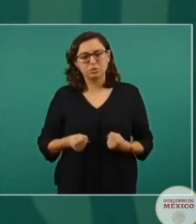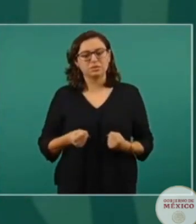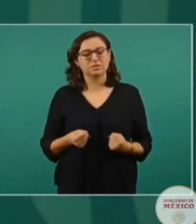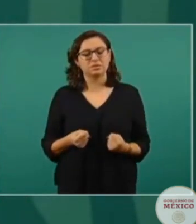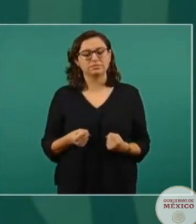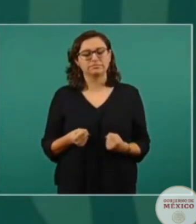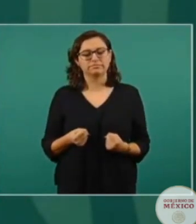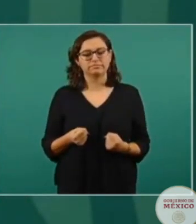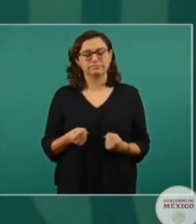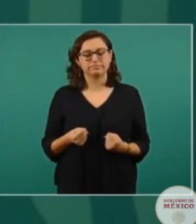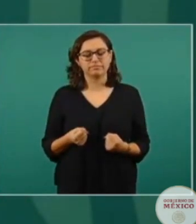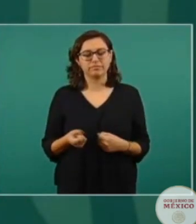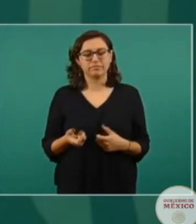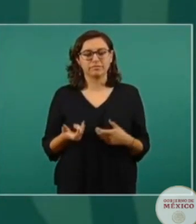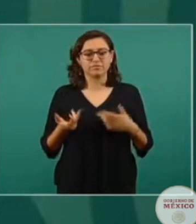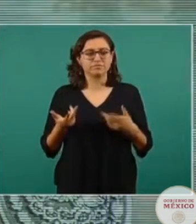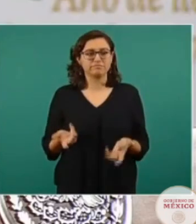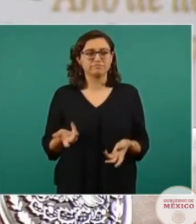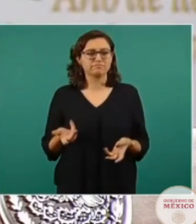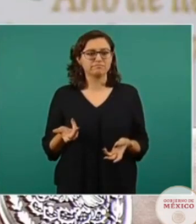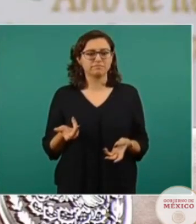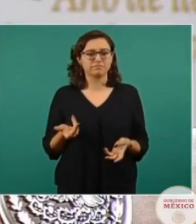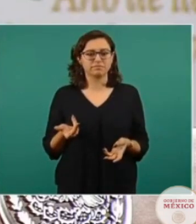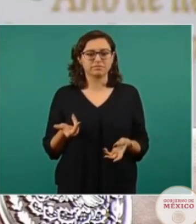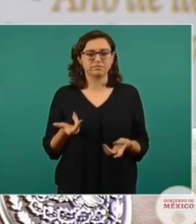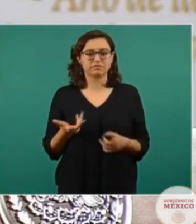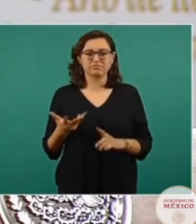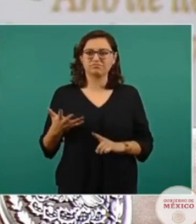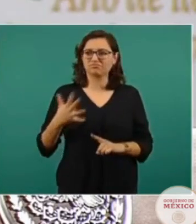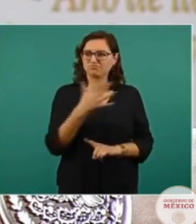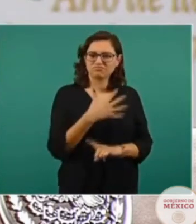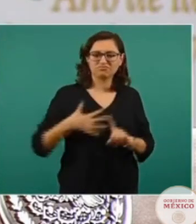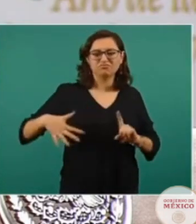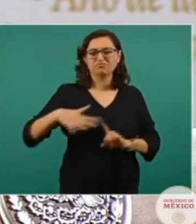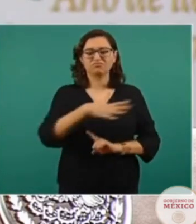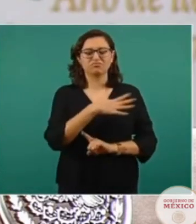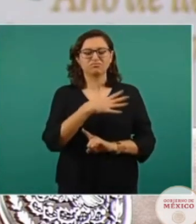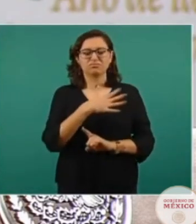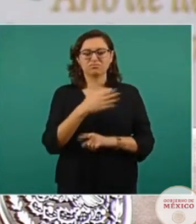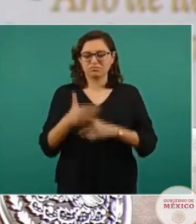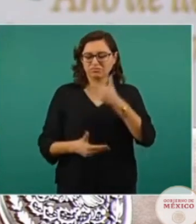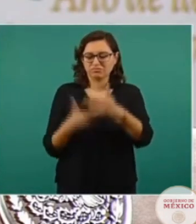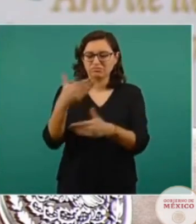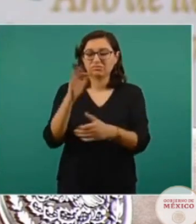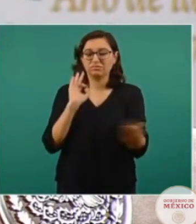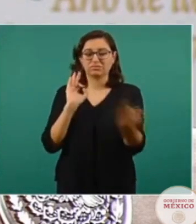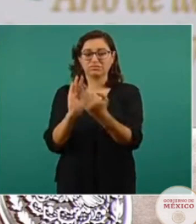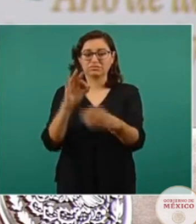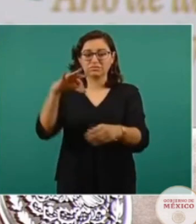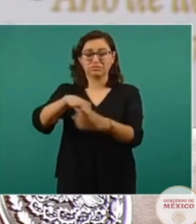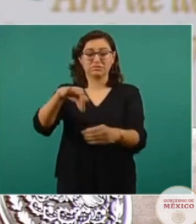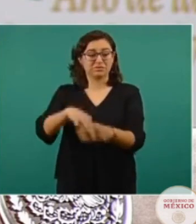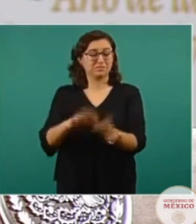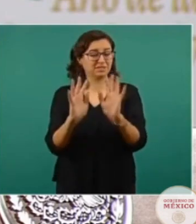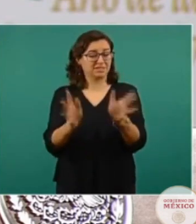Se da en medio del proceso electoral, estamos en